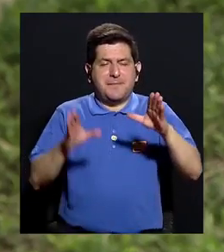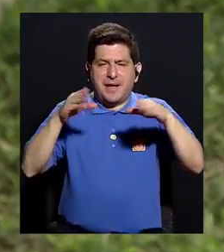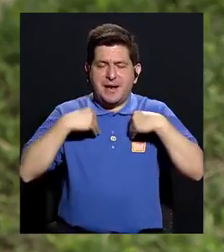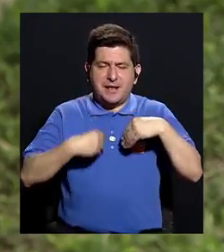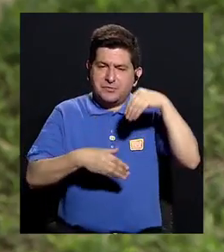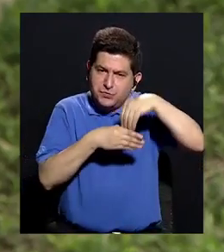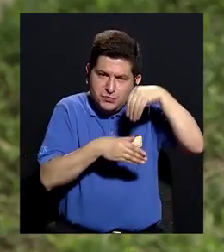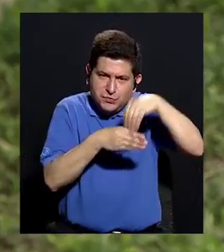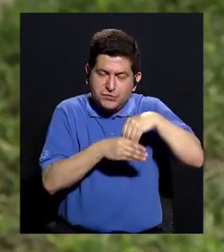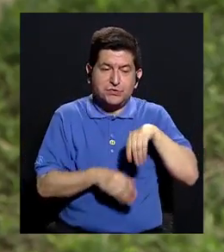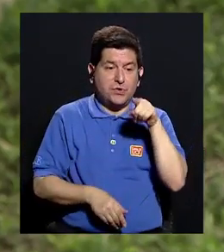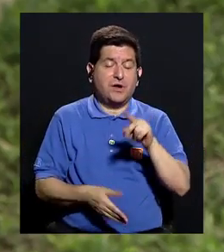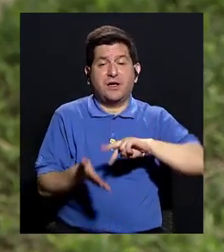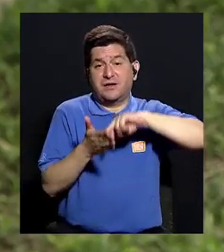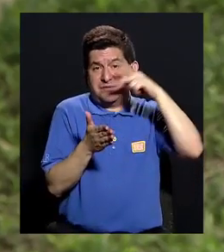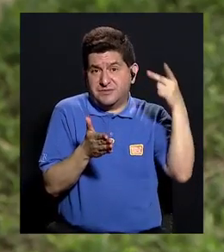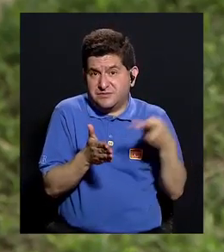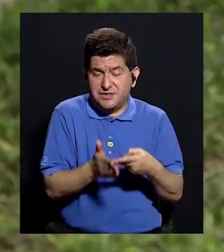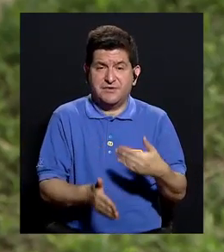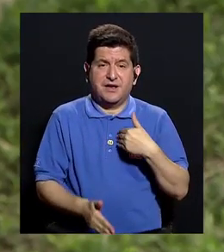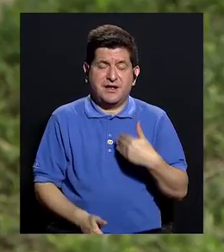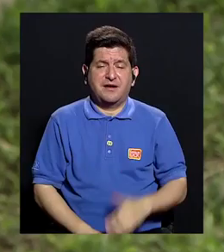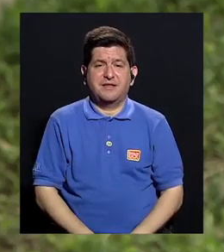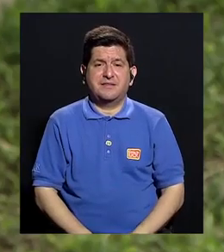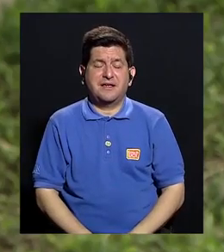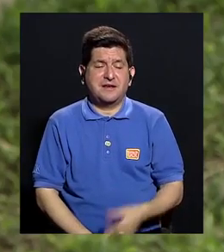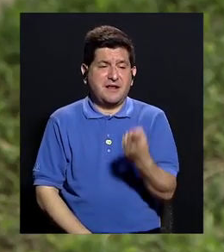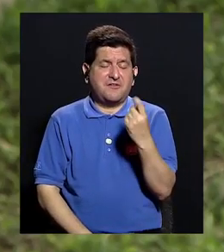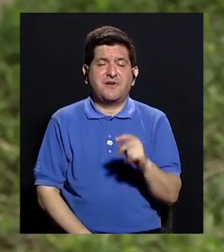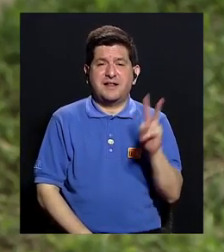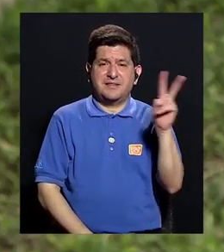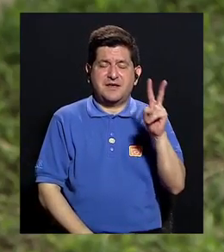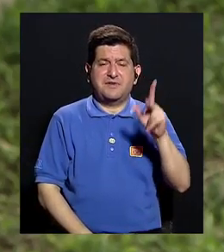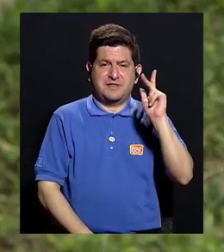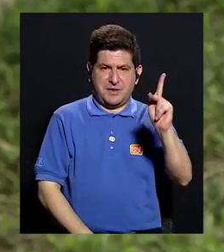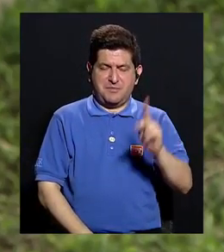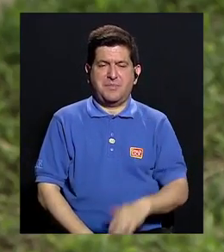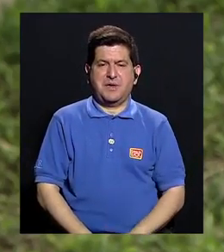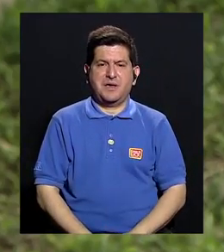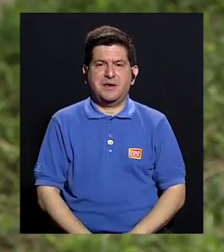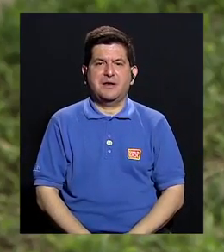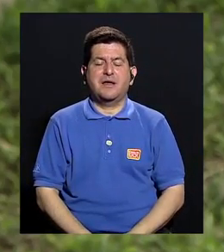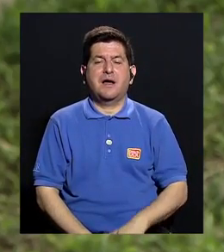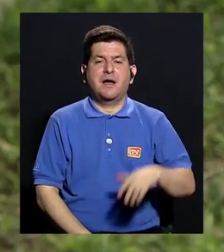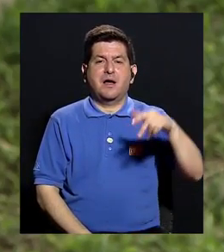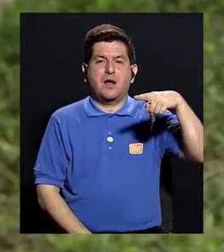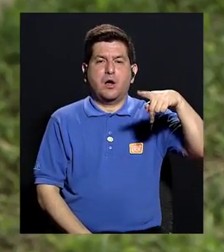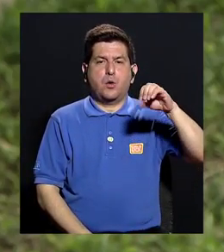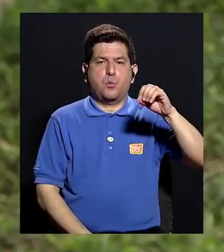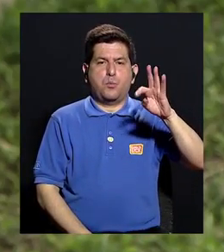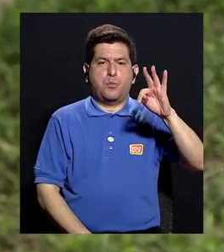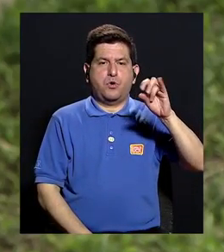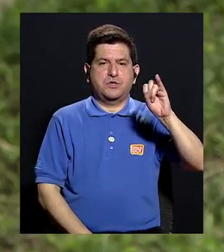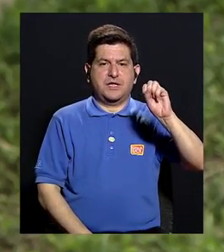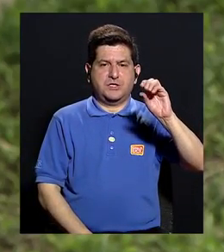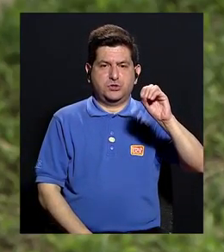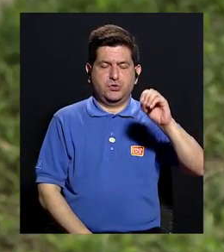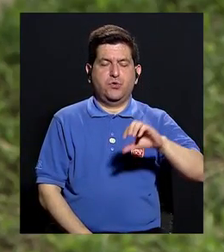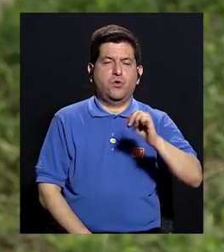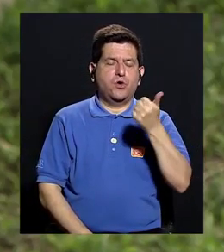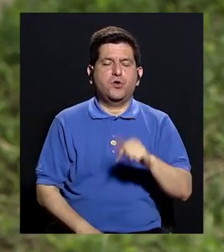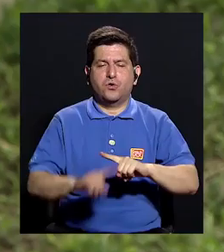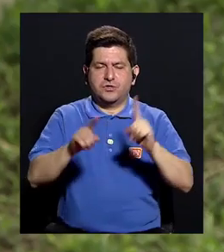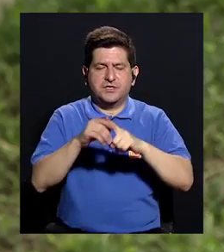de nutrientes y eso los va a llevar a tener una deficiencia de vitamina K, potasio, hierro y otros micronutrientes que van a ser